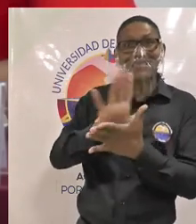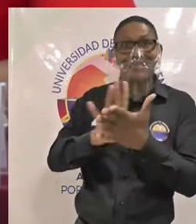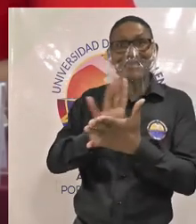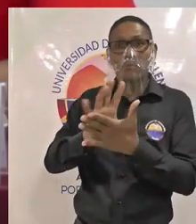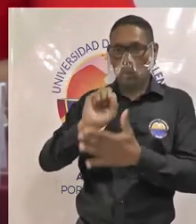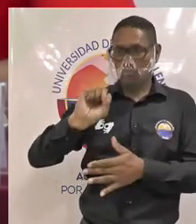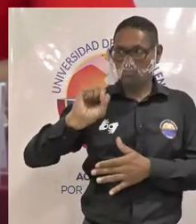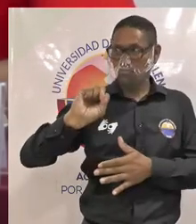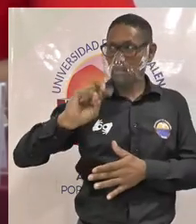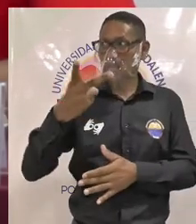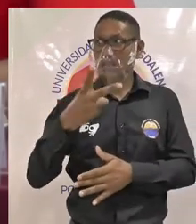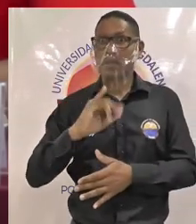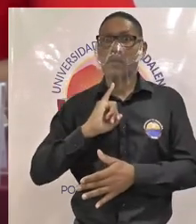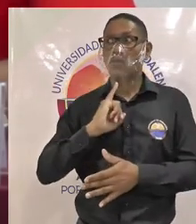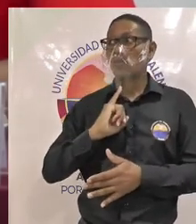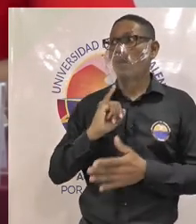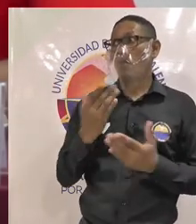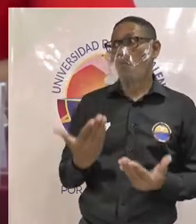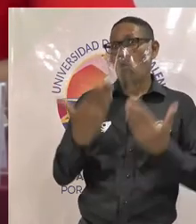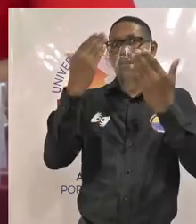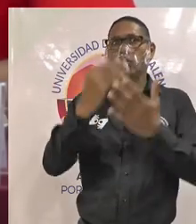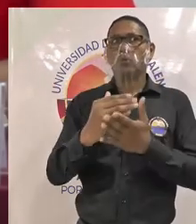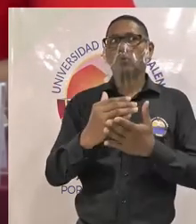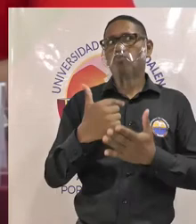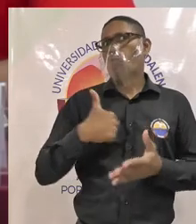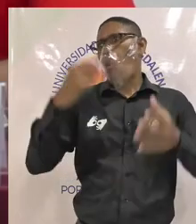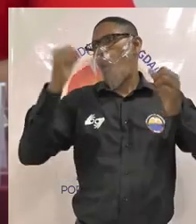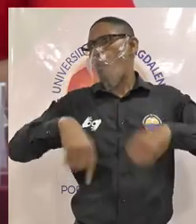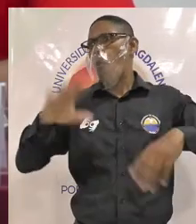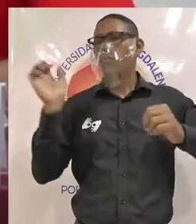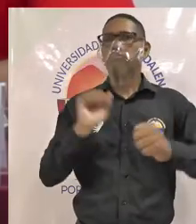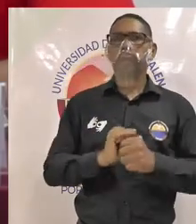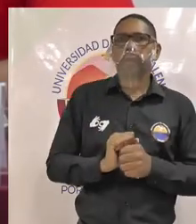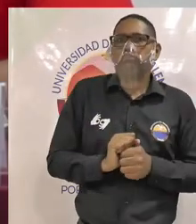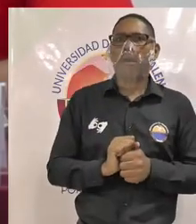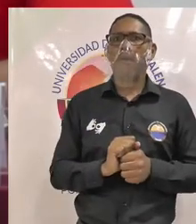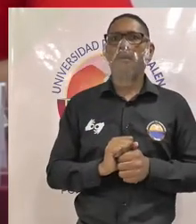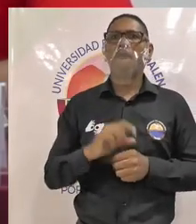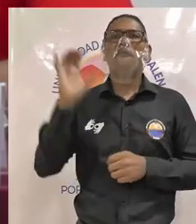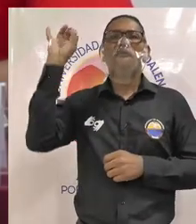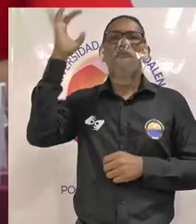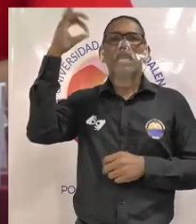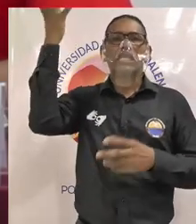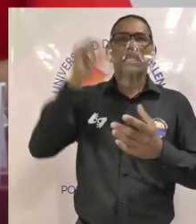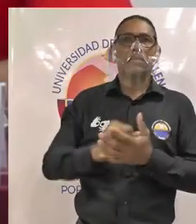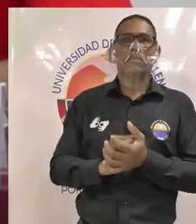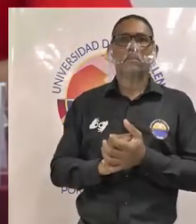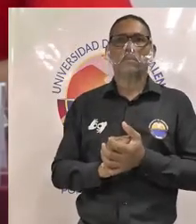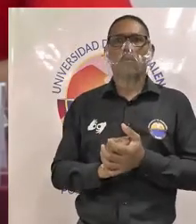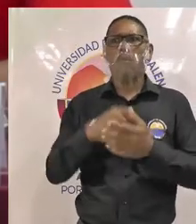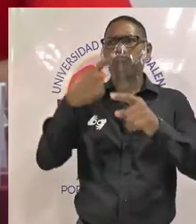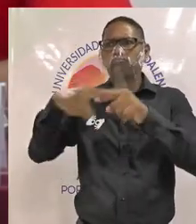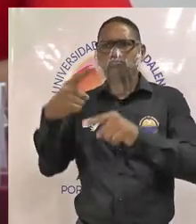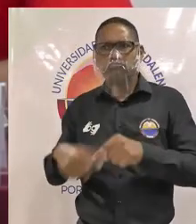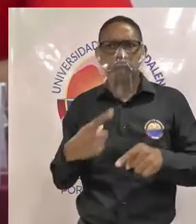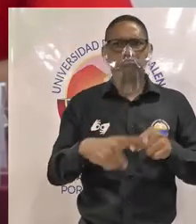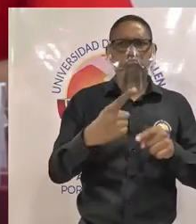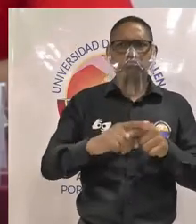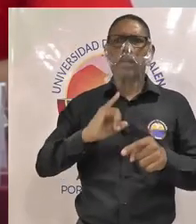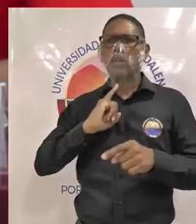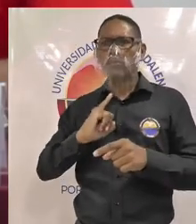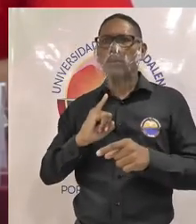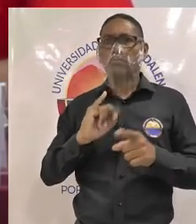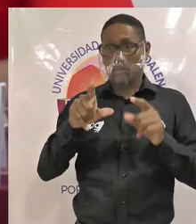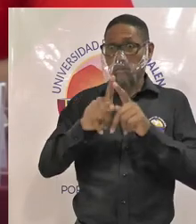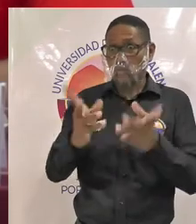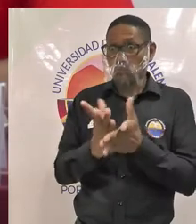así como yo tengo la oportunidad de hablar francés y portugués que mis compañeros estudiantes utilicen los mecanismos de la Universidad